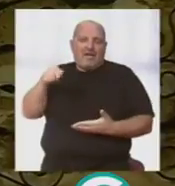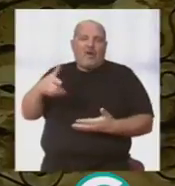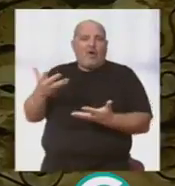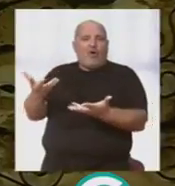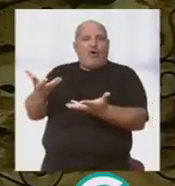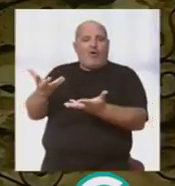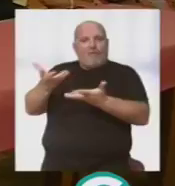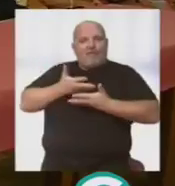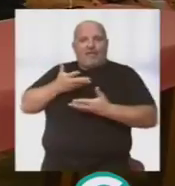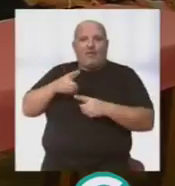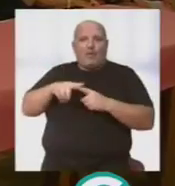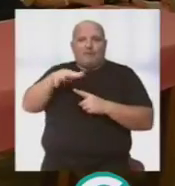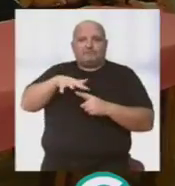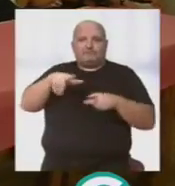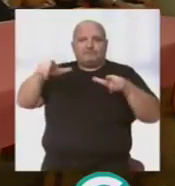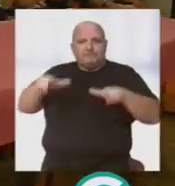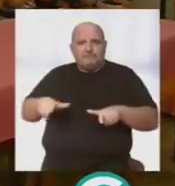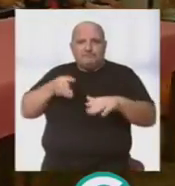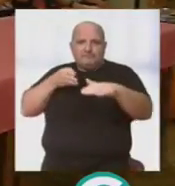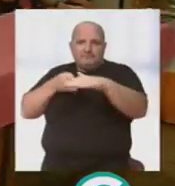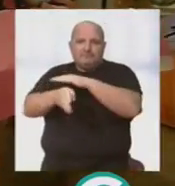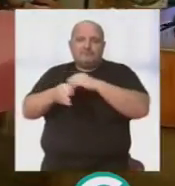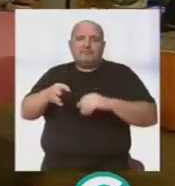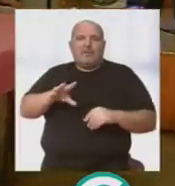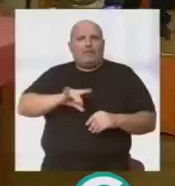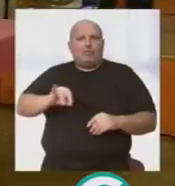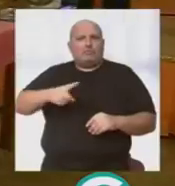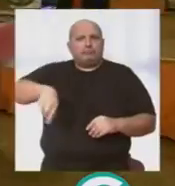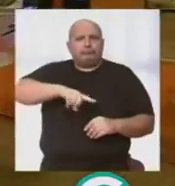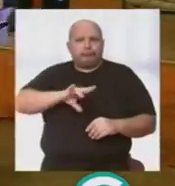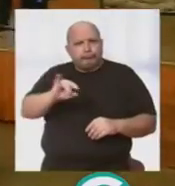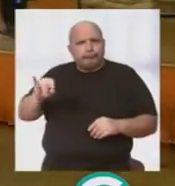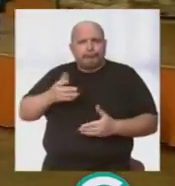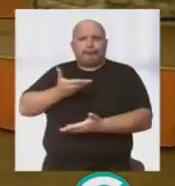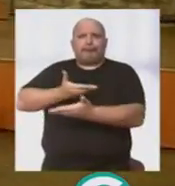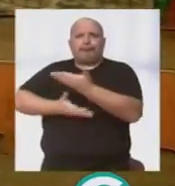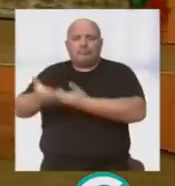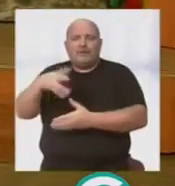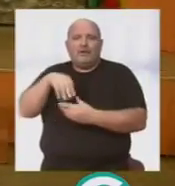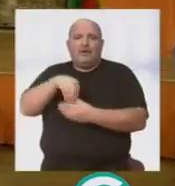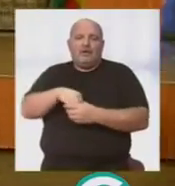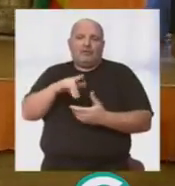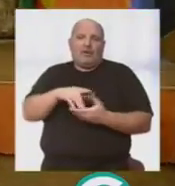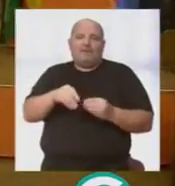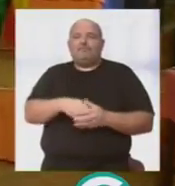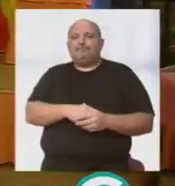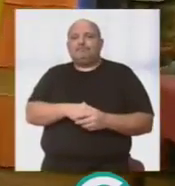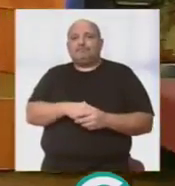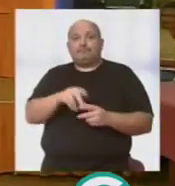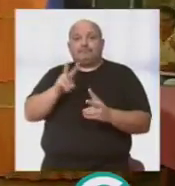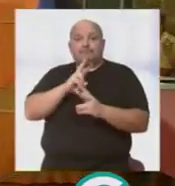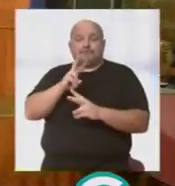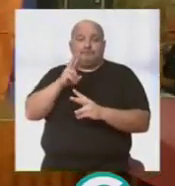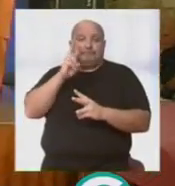ofrecimiento de ello, de todas las instalaciones y la disposición tan enorme que han tenido para poder celebrar este acto. Ahí estamos